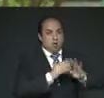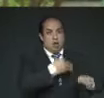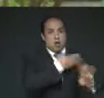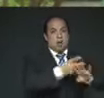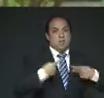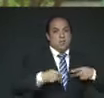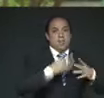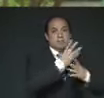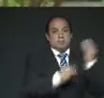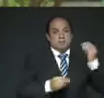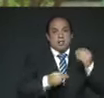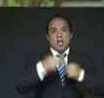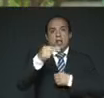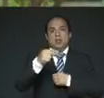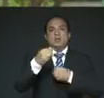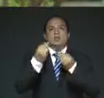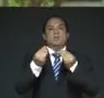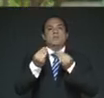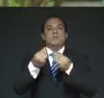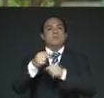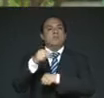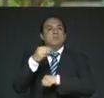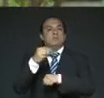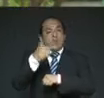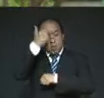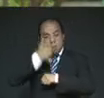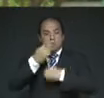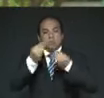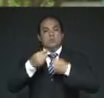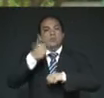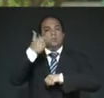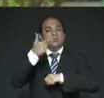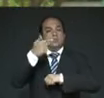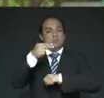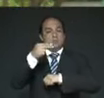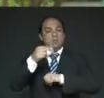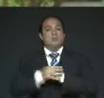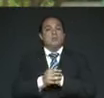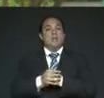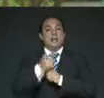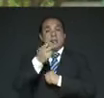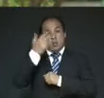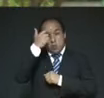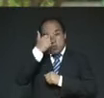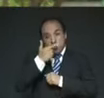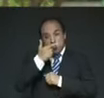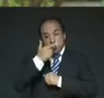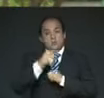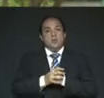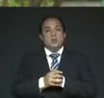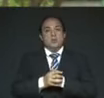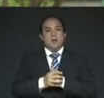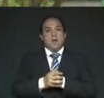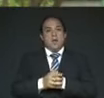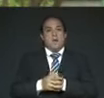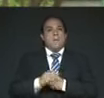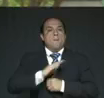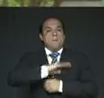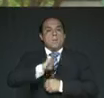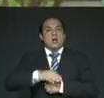noche de muchos nombres. Esa noche, en este canal, murieron ahogados muchos tlaxcaltecas y españoles.